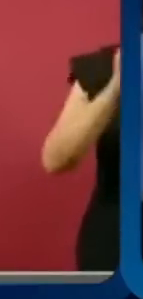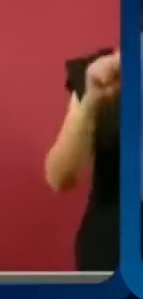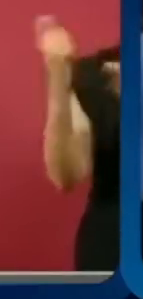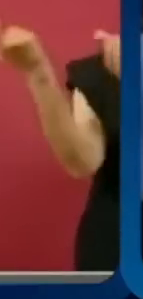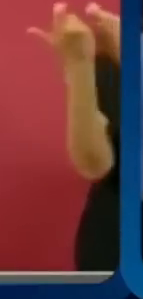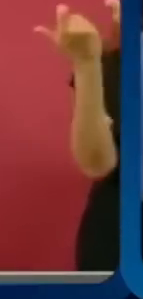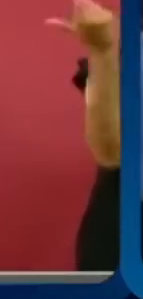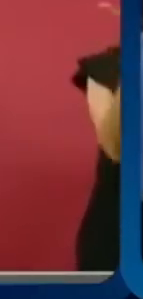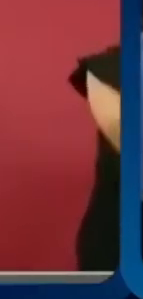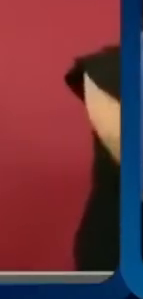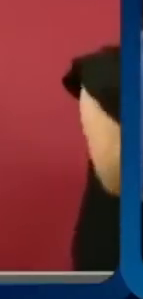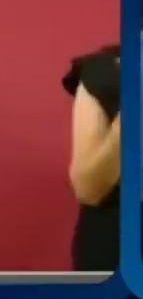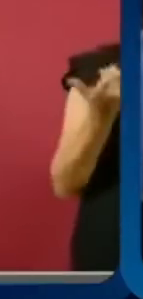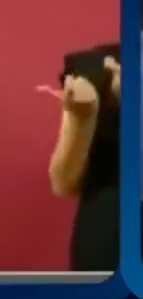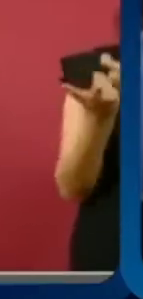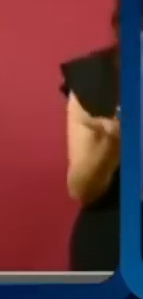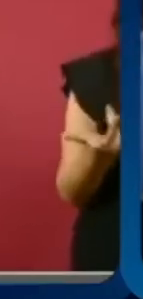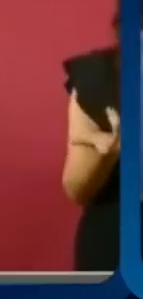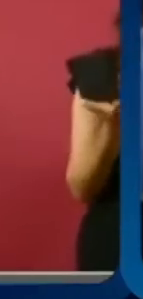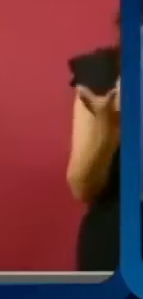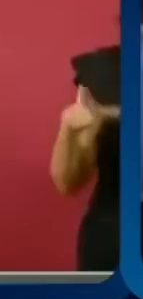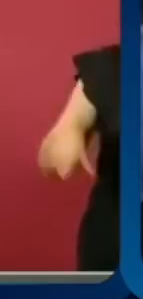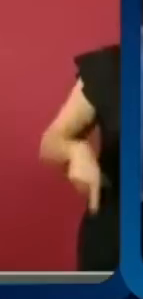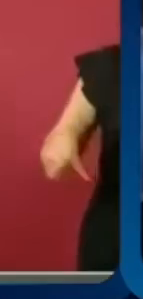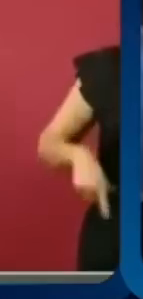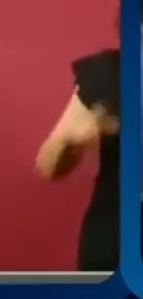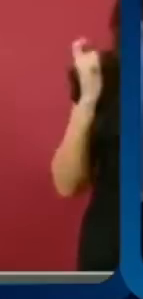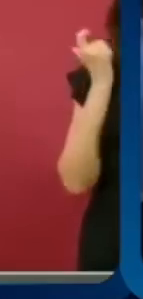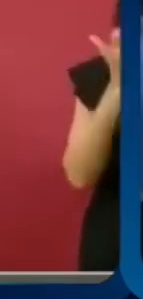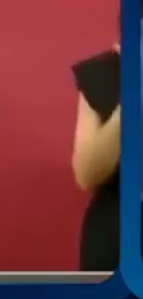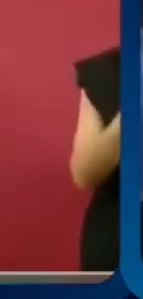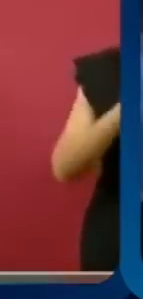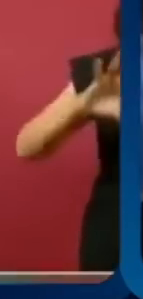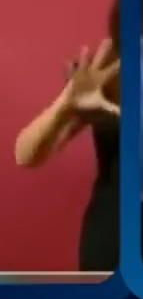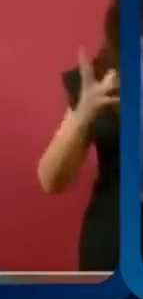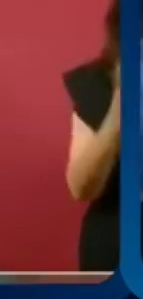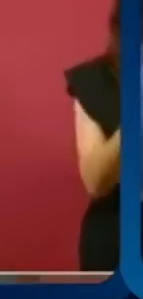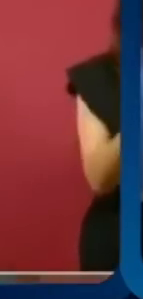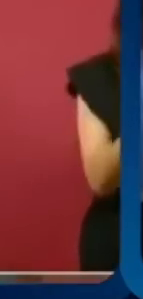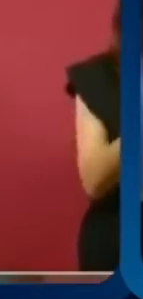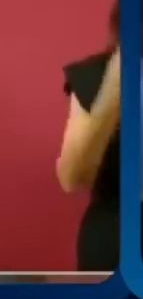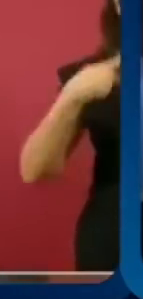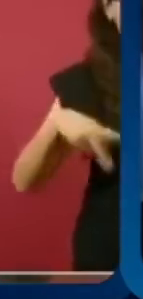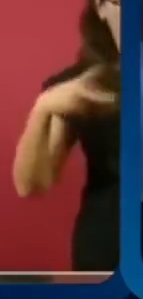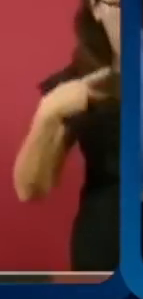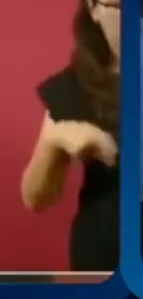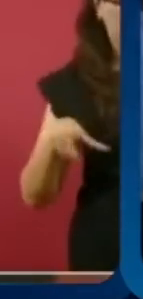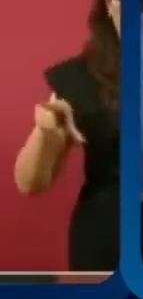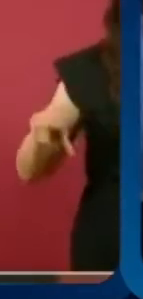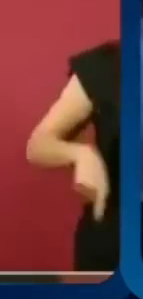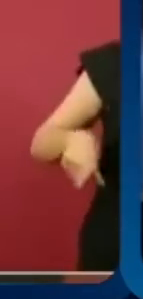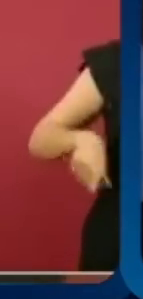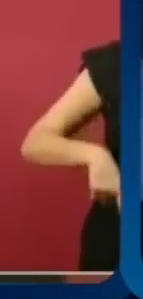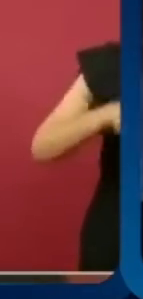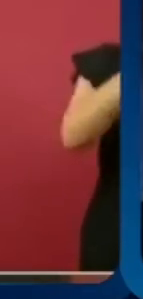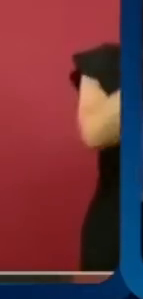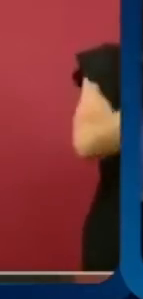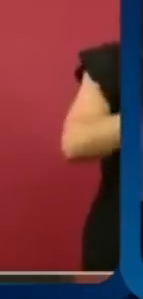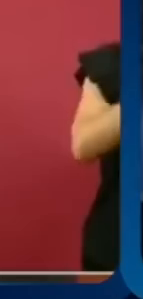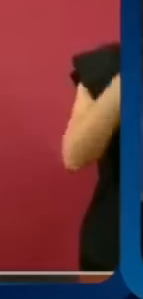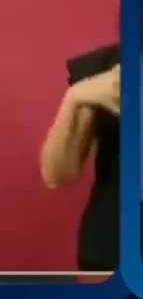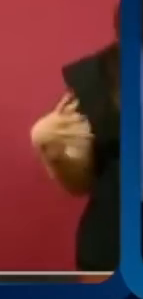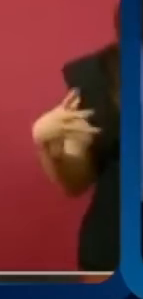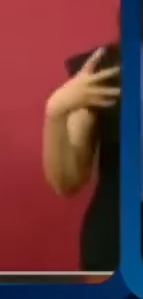que le ponga precio al Istmo y que ellos no solamente le llegan al precio, se lo mejoran.